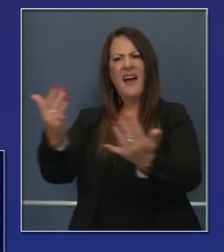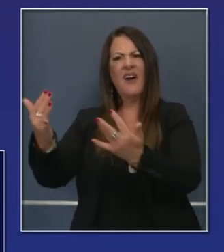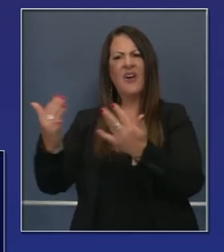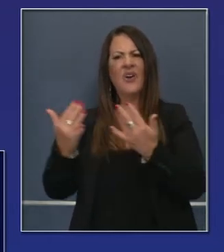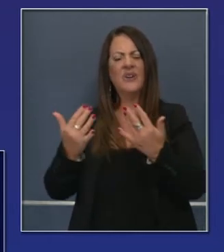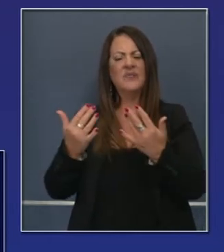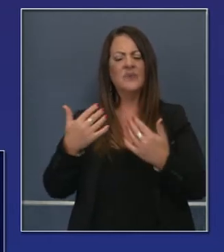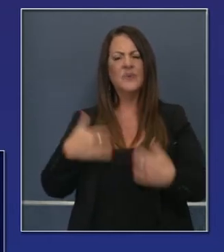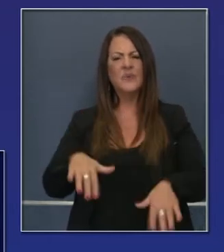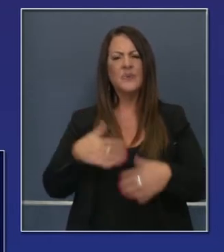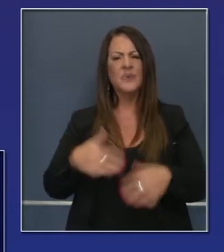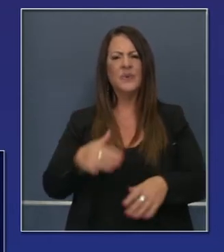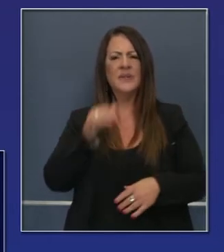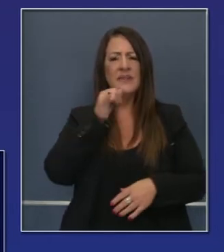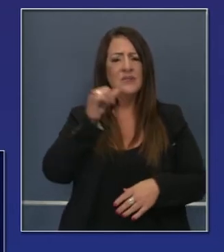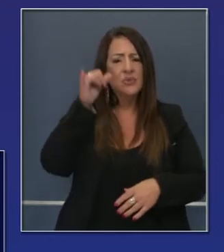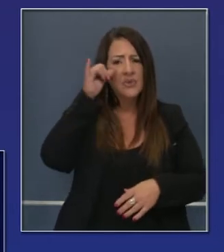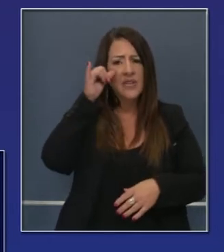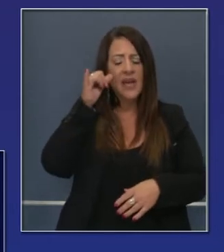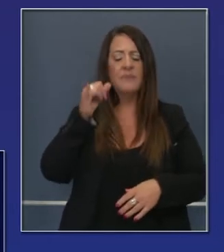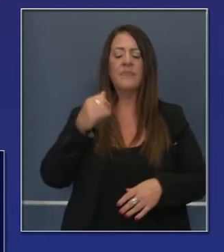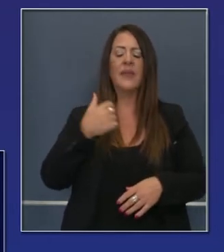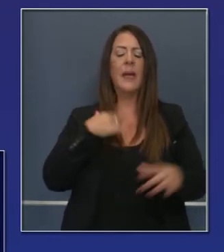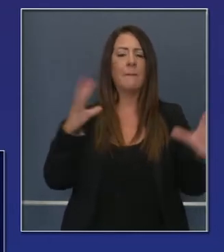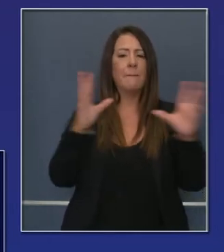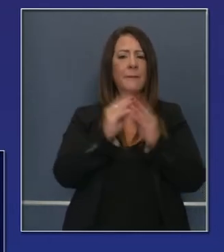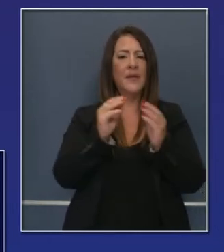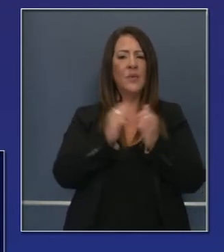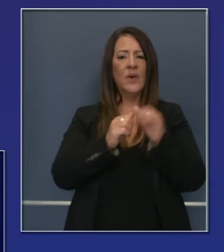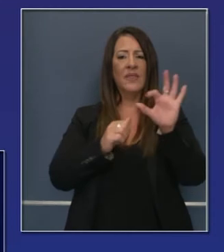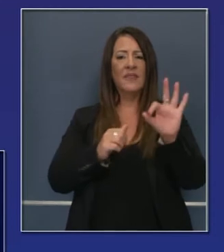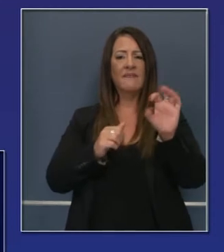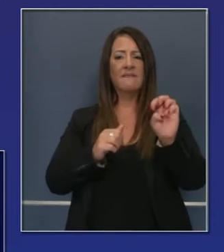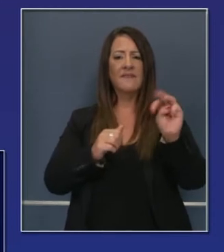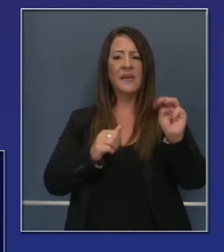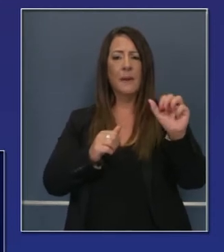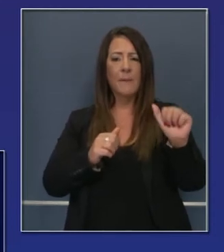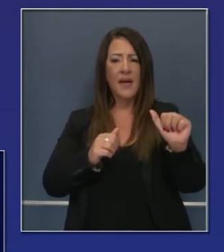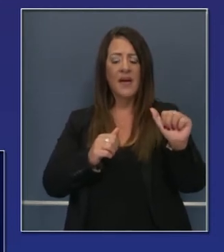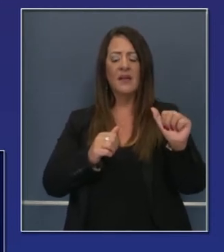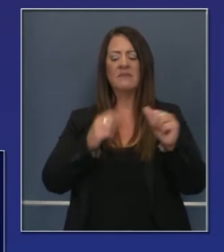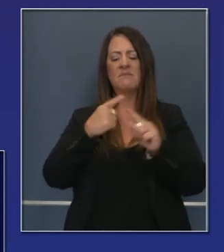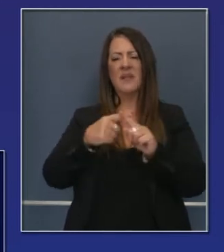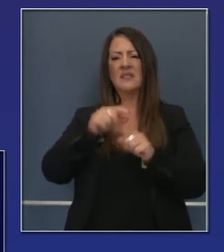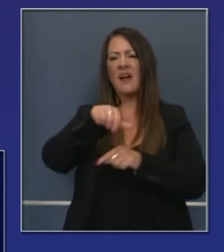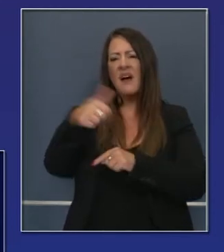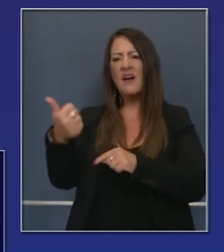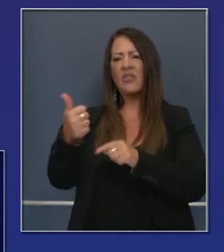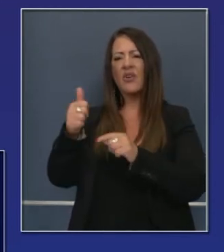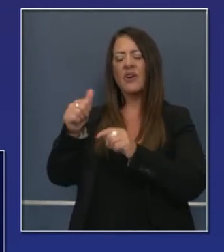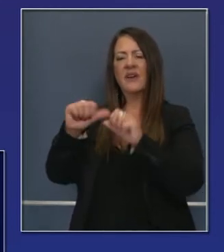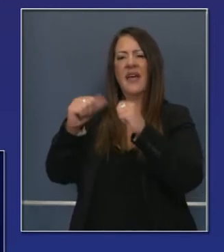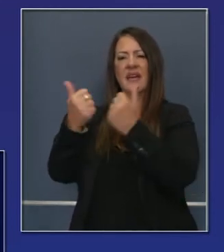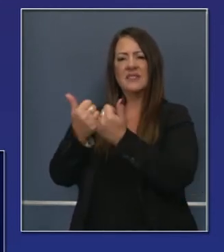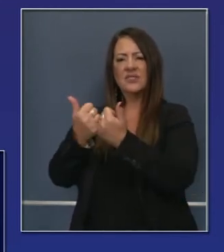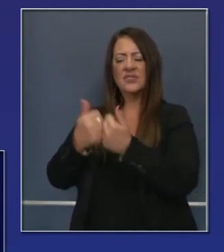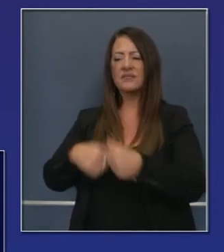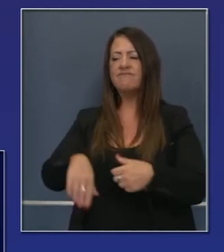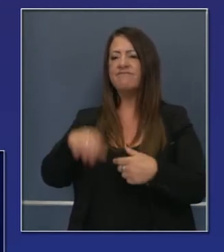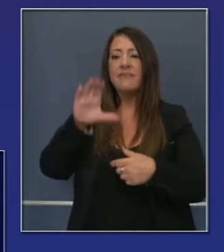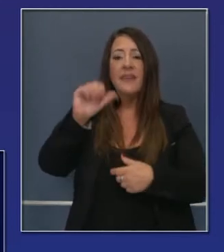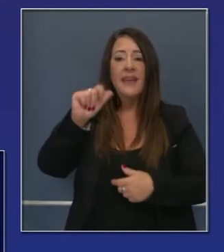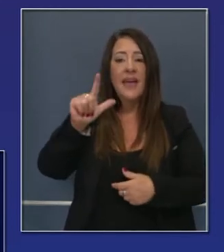incendios forestales que son históricos. Me reuní con el jefe de FEMA el otro día y con otros